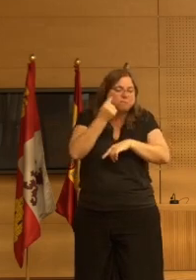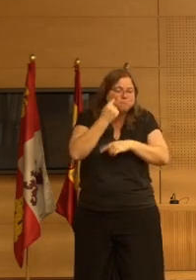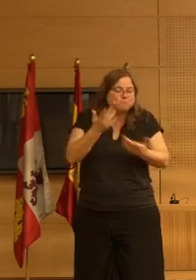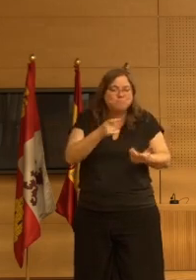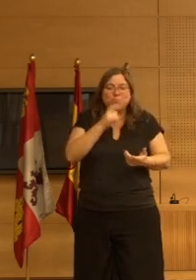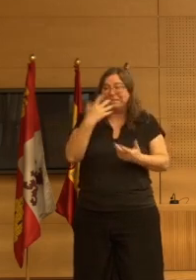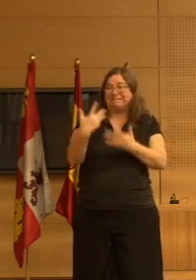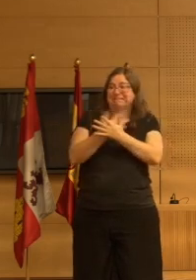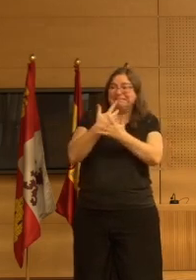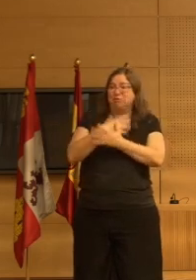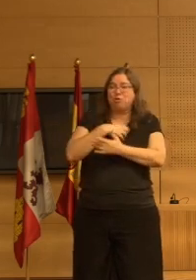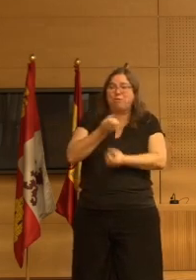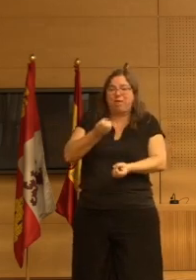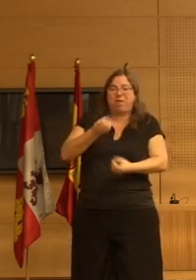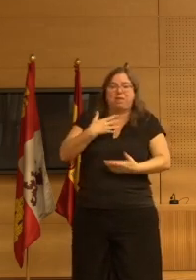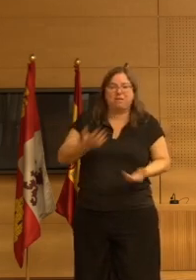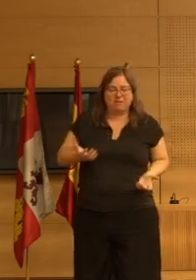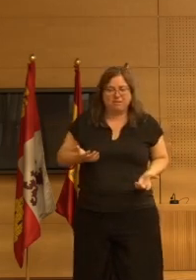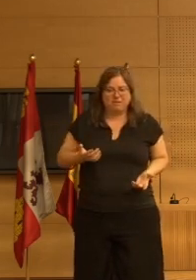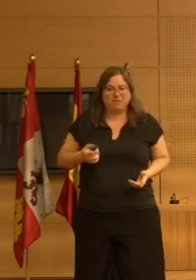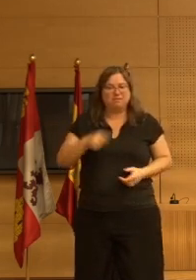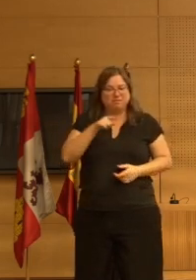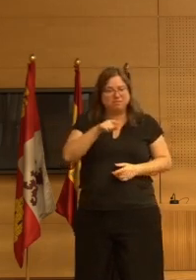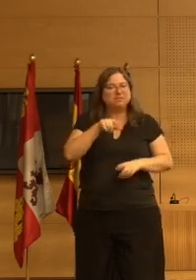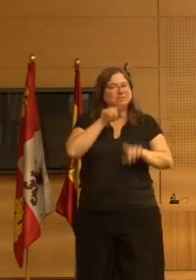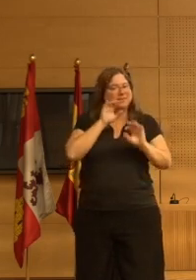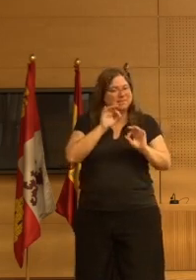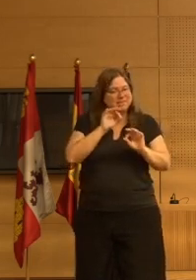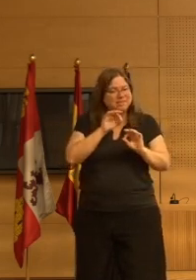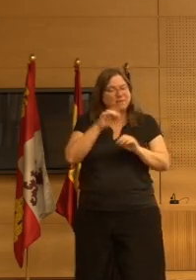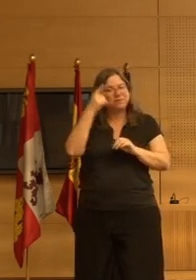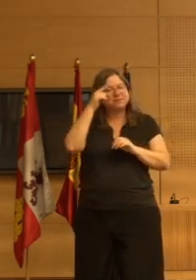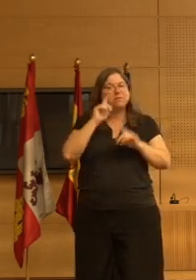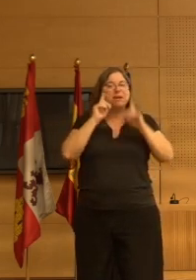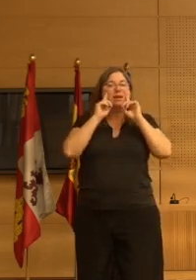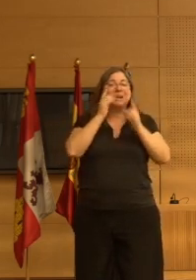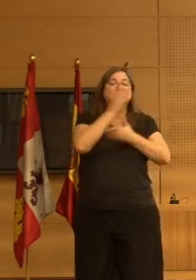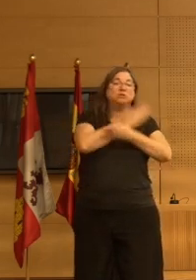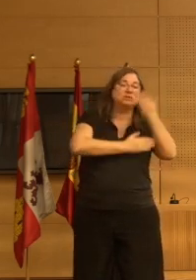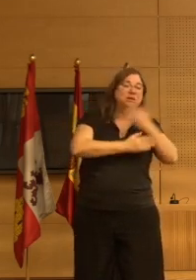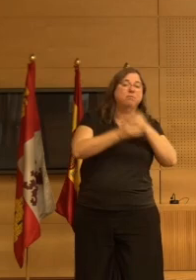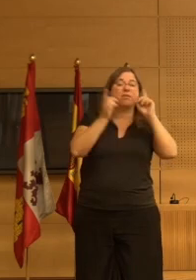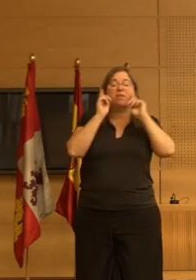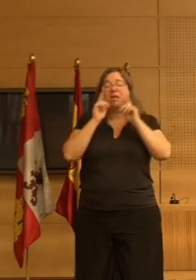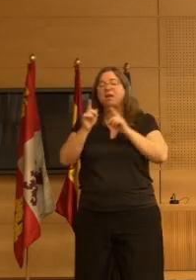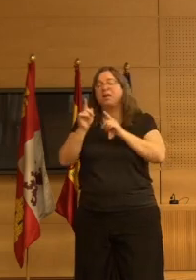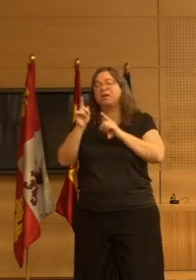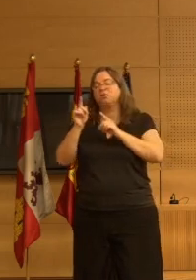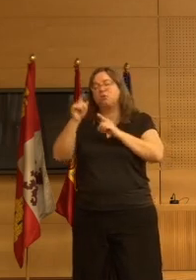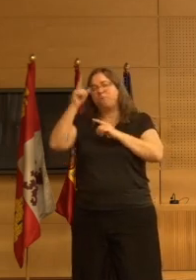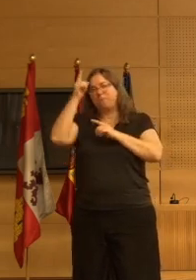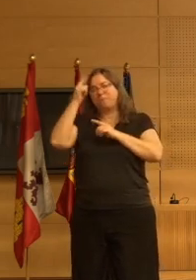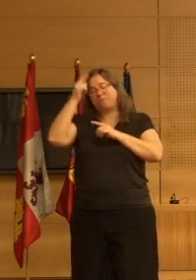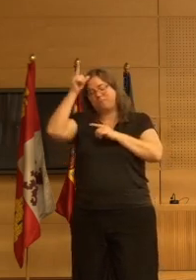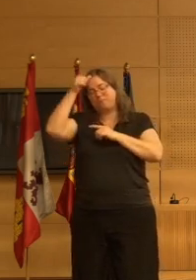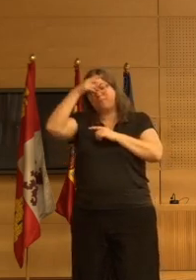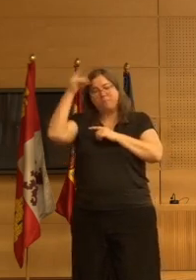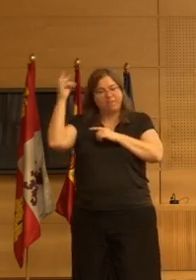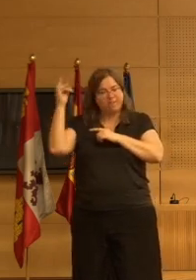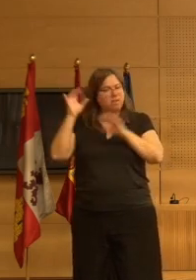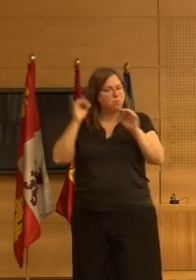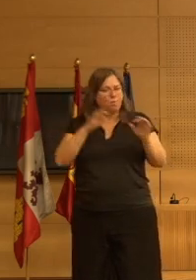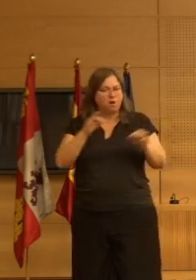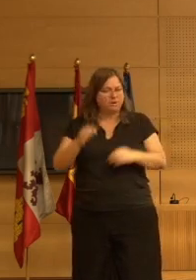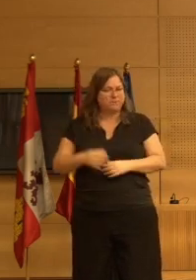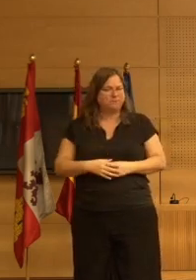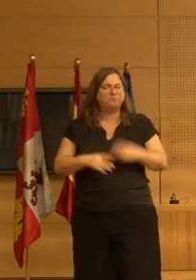porque no sabe expresarlo todo eso por supuesto hay que descartarlo y eso sería igual en la discapacidad que en la demencia ¿no? y luego en